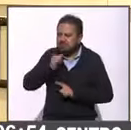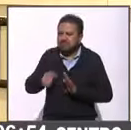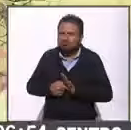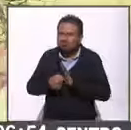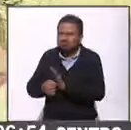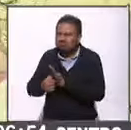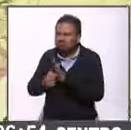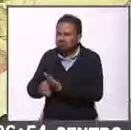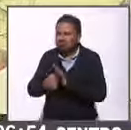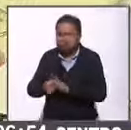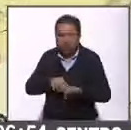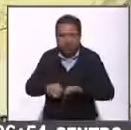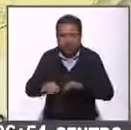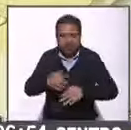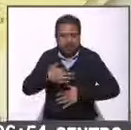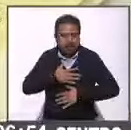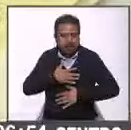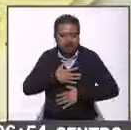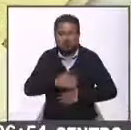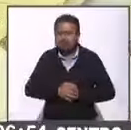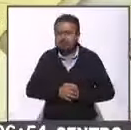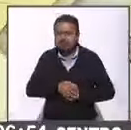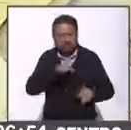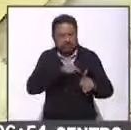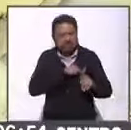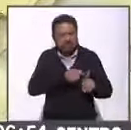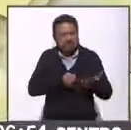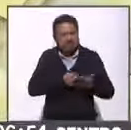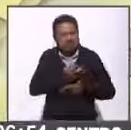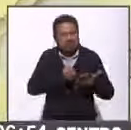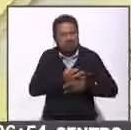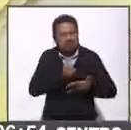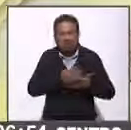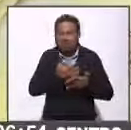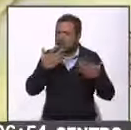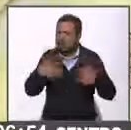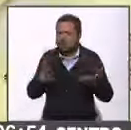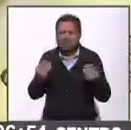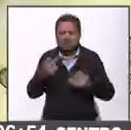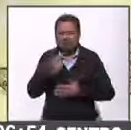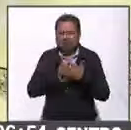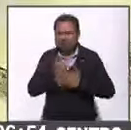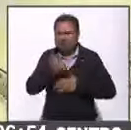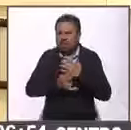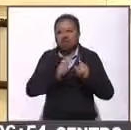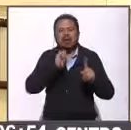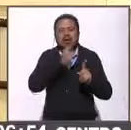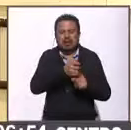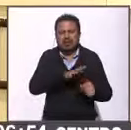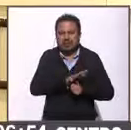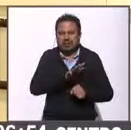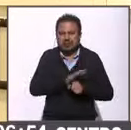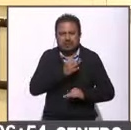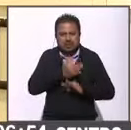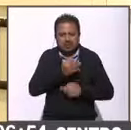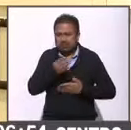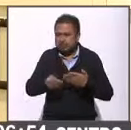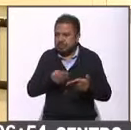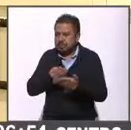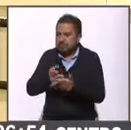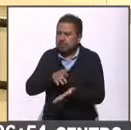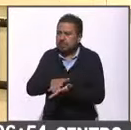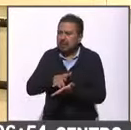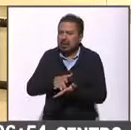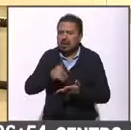trabajos. En fin, de aquí han salido varios proyectos que han dado pie